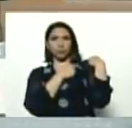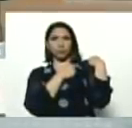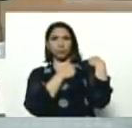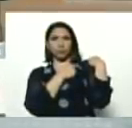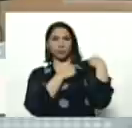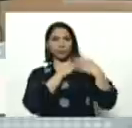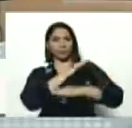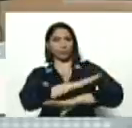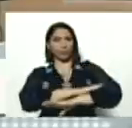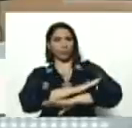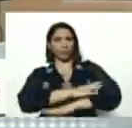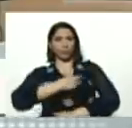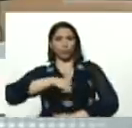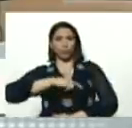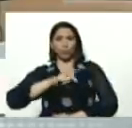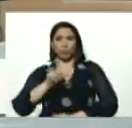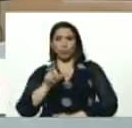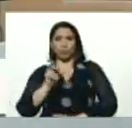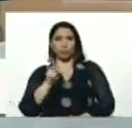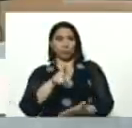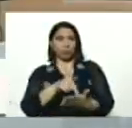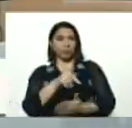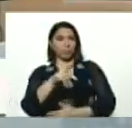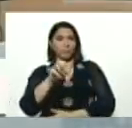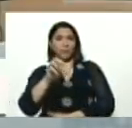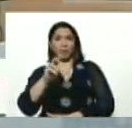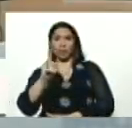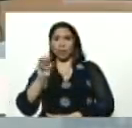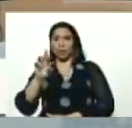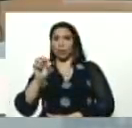disciplina de nuestro partido, donde llega Pedro, disciplina, ley, orden,